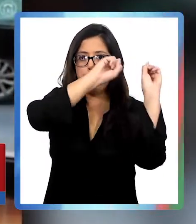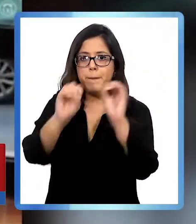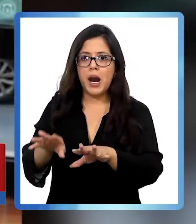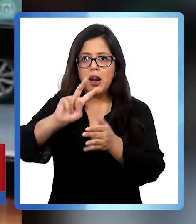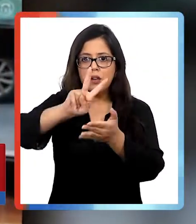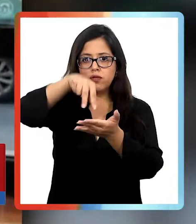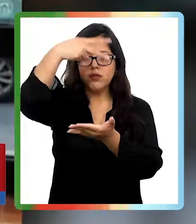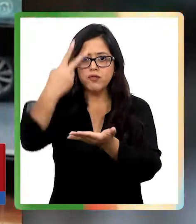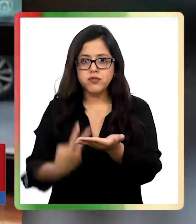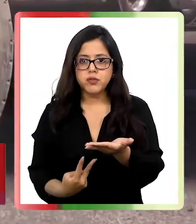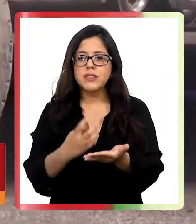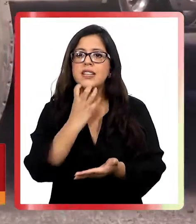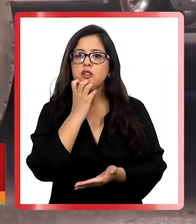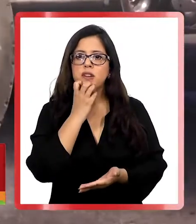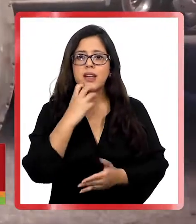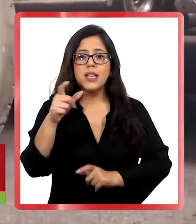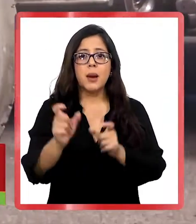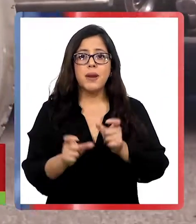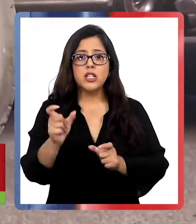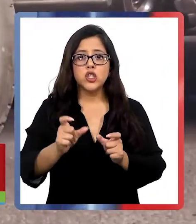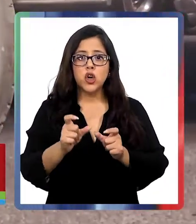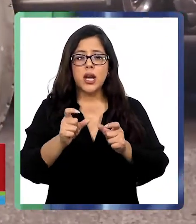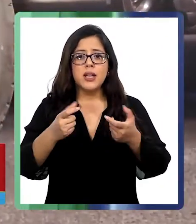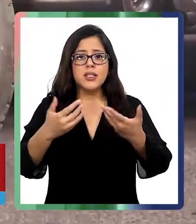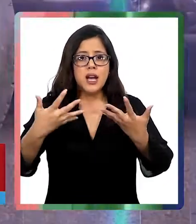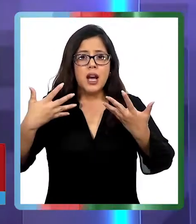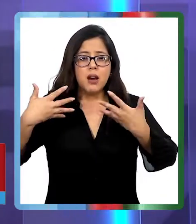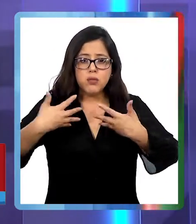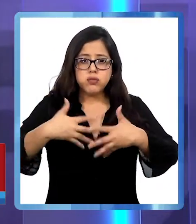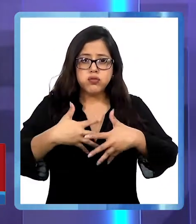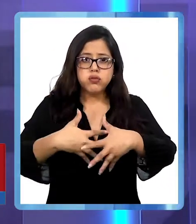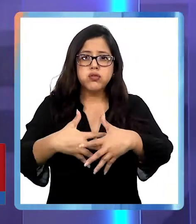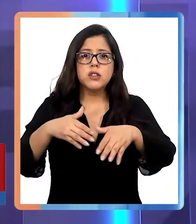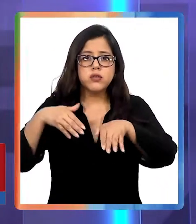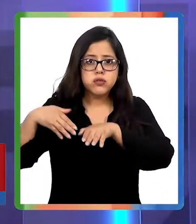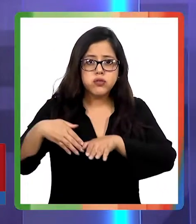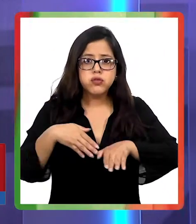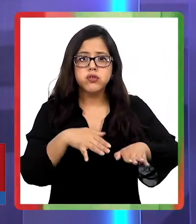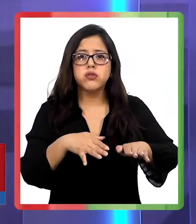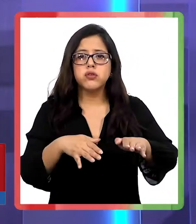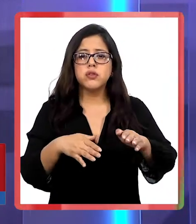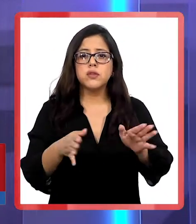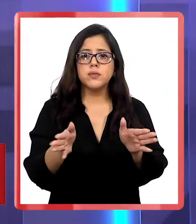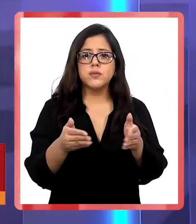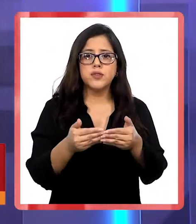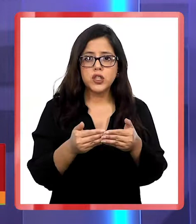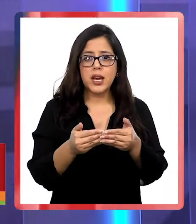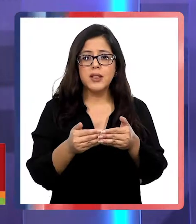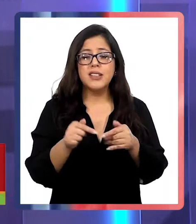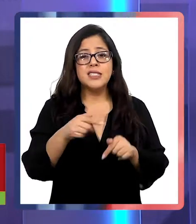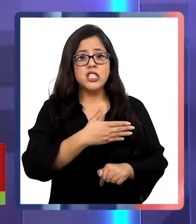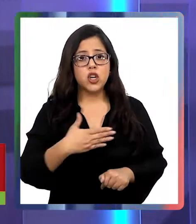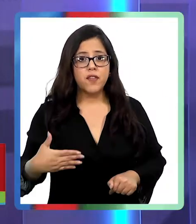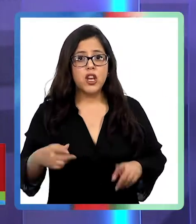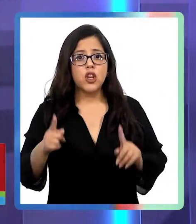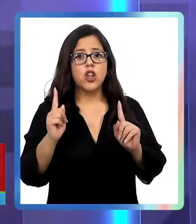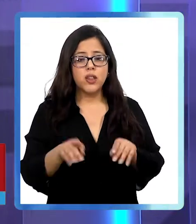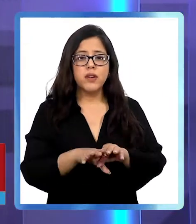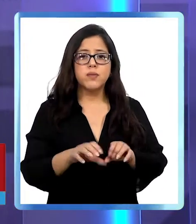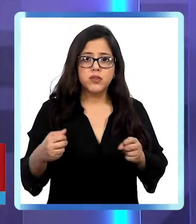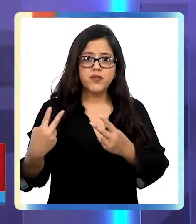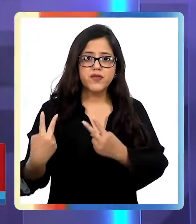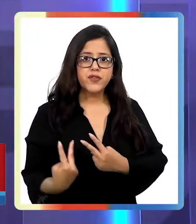sobre nivel en Antofagasta. Los camioneros salieron masivamente a bloquear los caminos y al gobierno no le quedó otra opción que